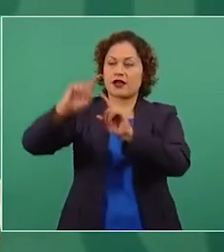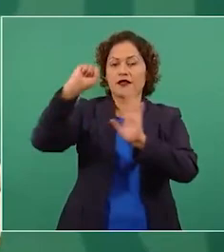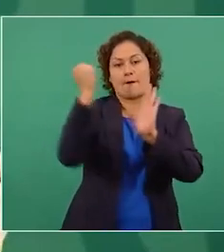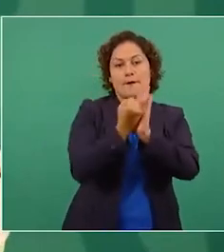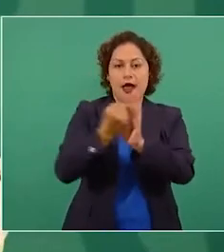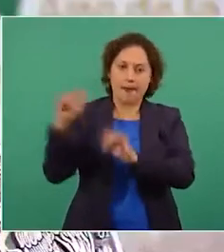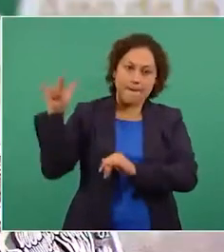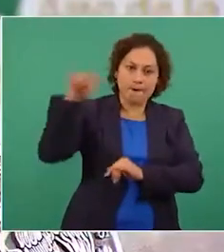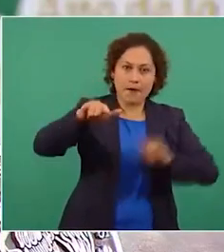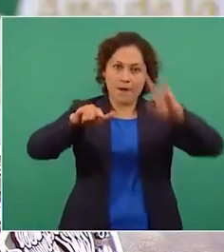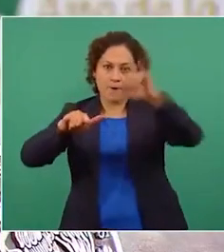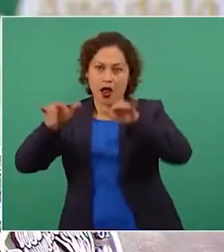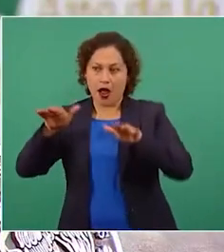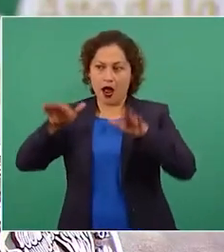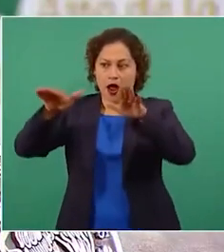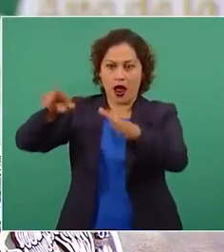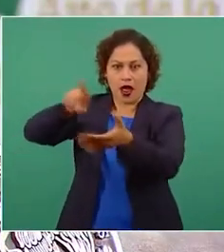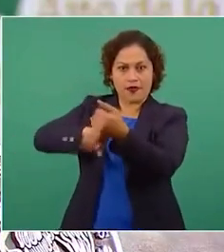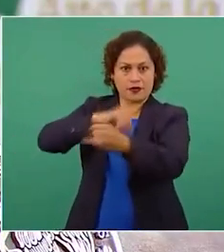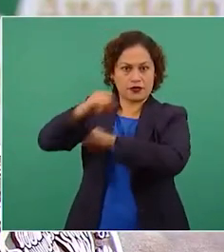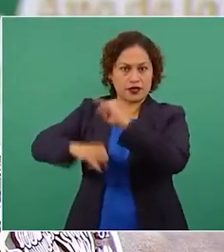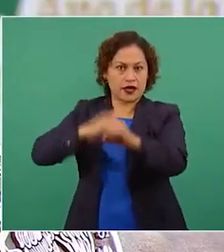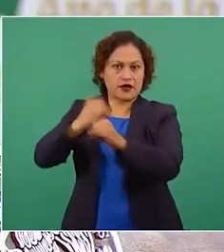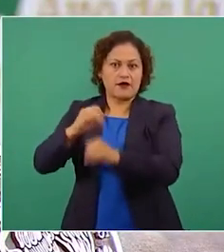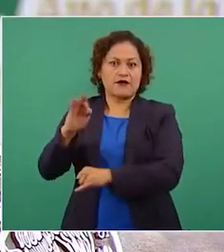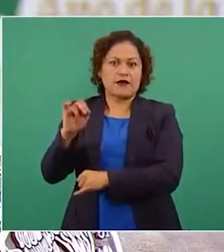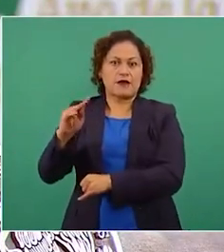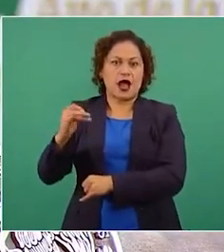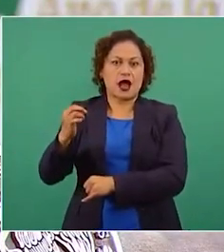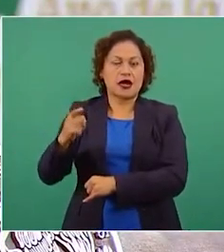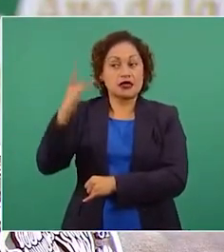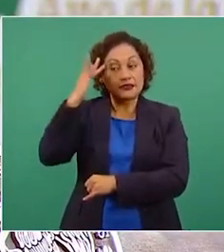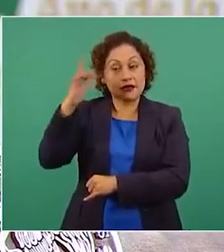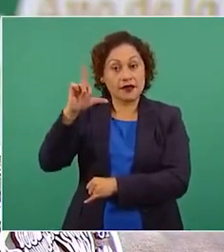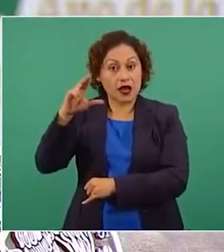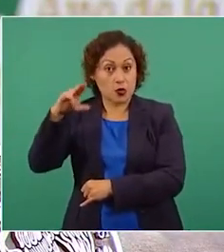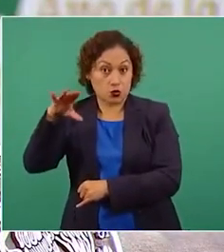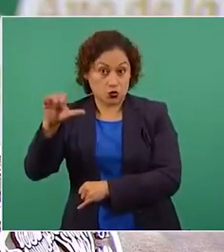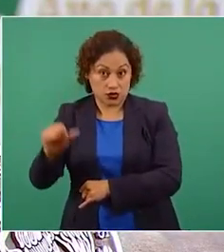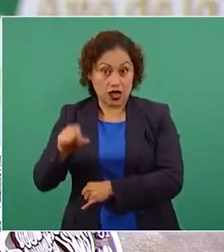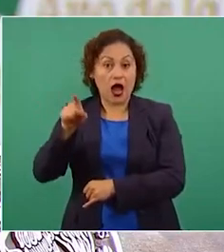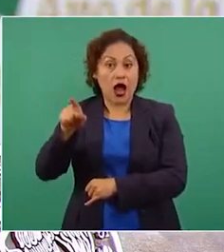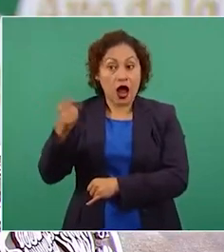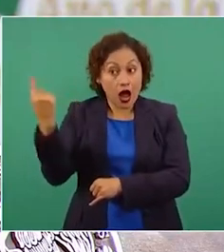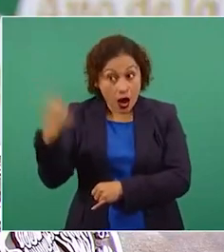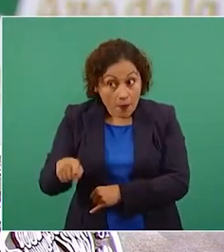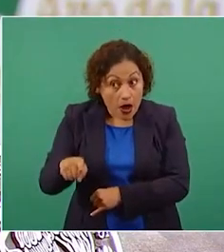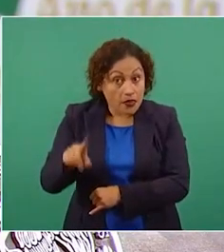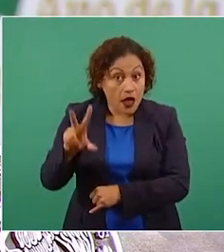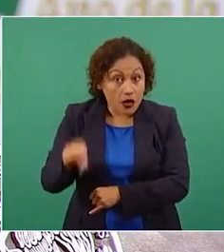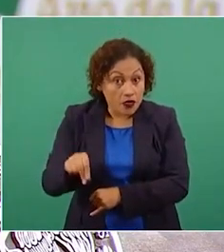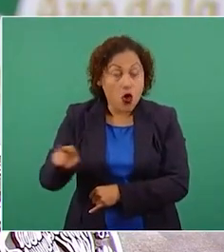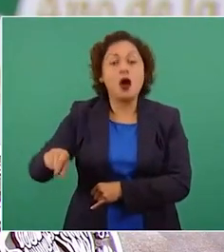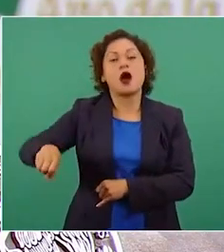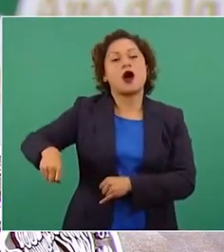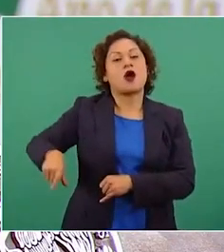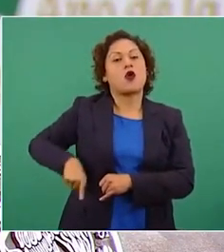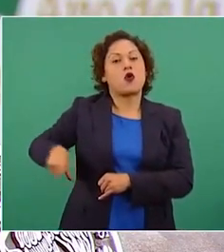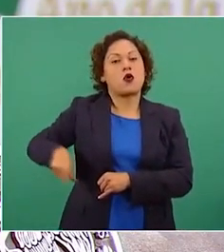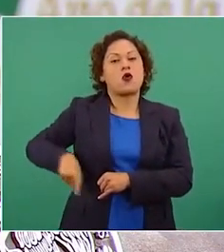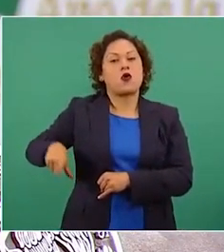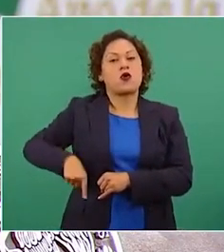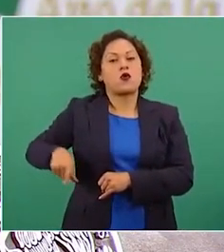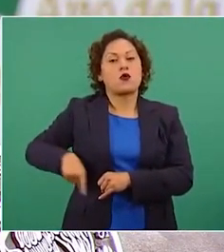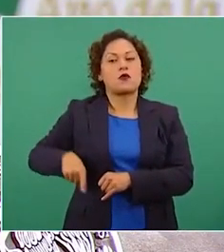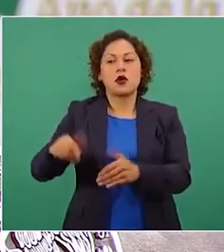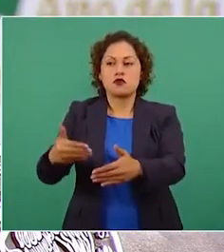el Aeropuerto Internacional Felipe Ángeles en Santa Lucía, el gobierno limitará los vuelos en el Aeropuerto Internacional de la